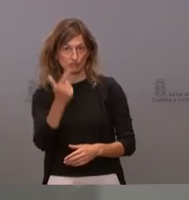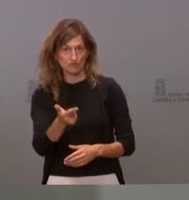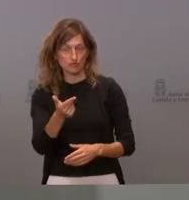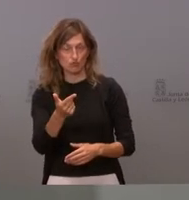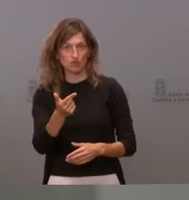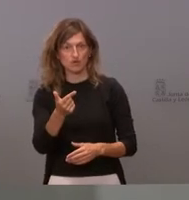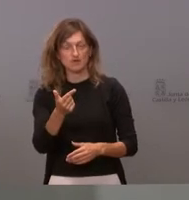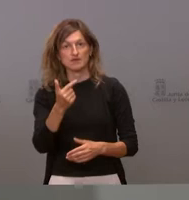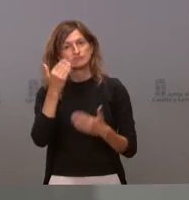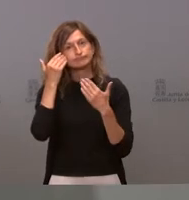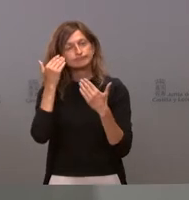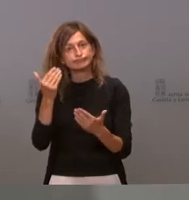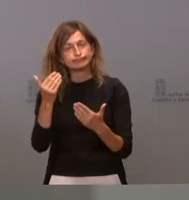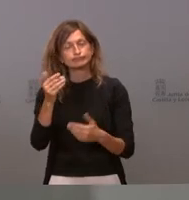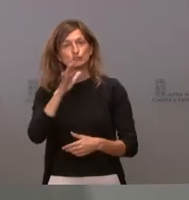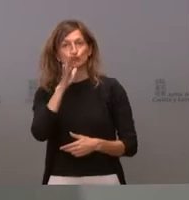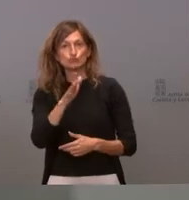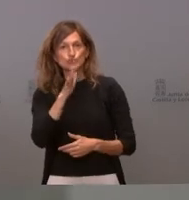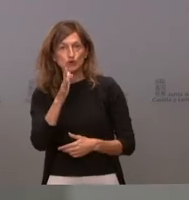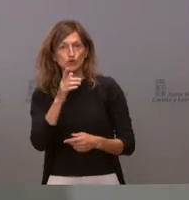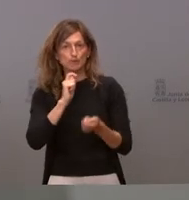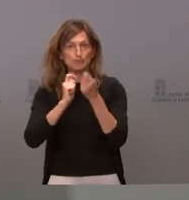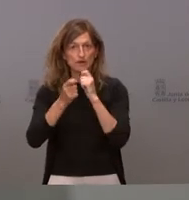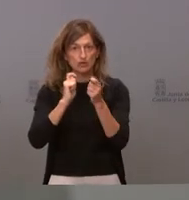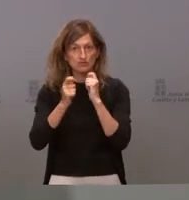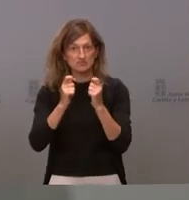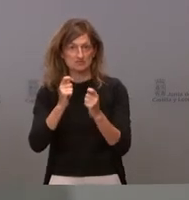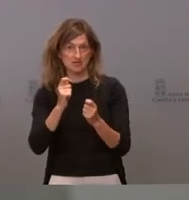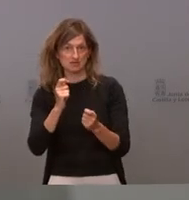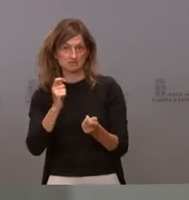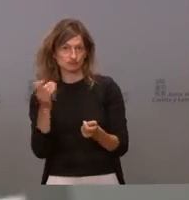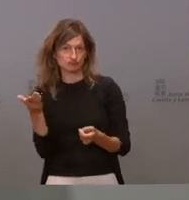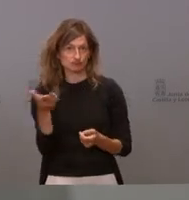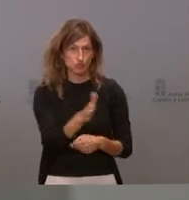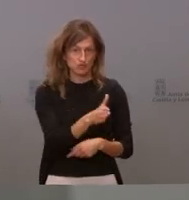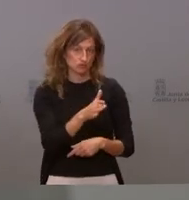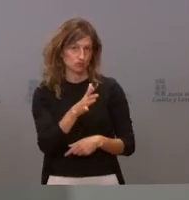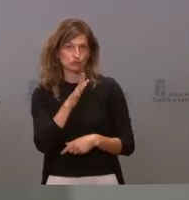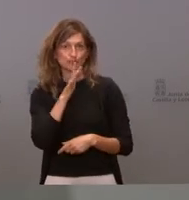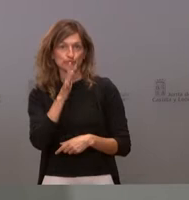vida, en memoria de los periodistas asesinados en